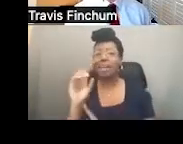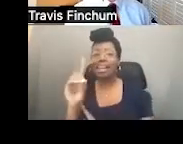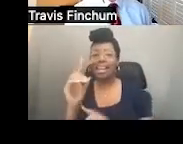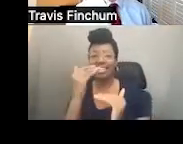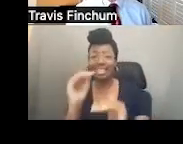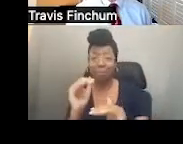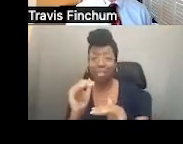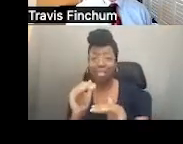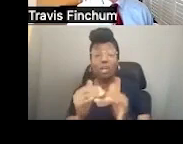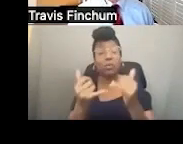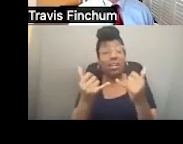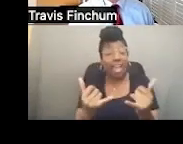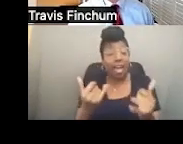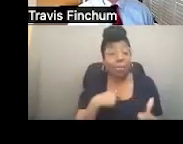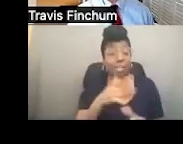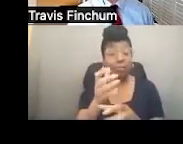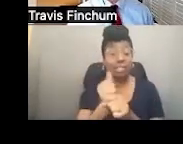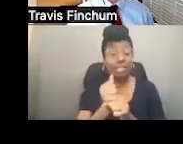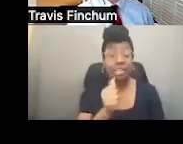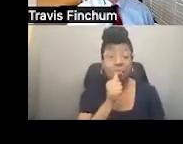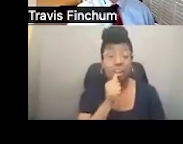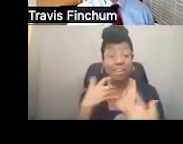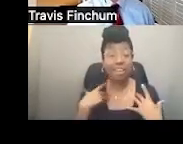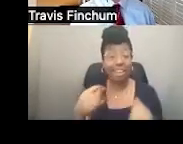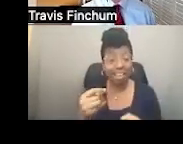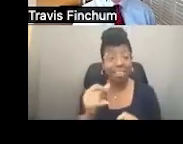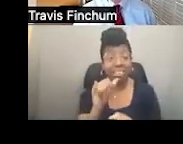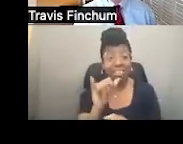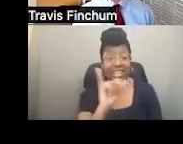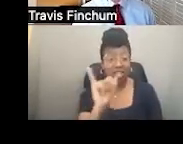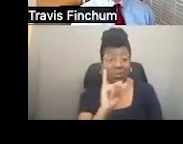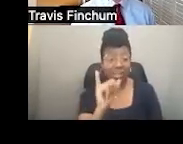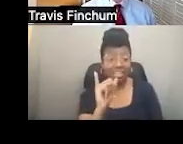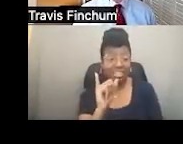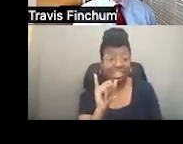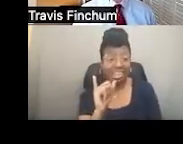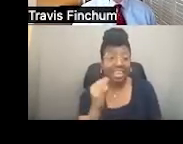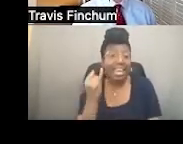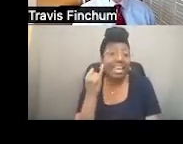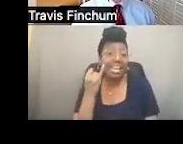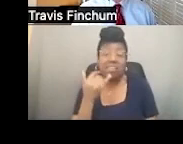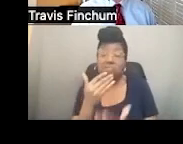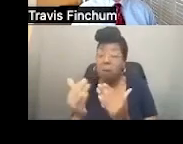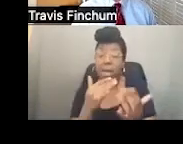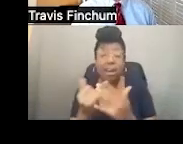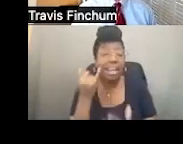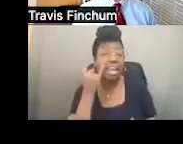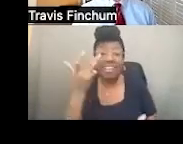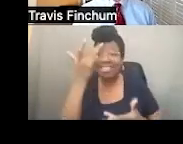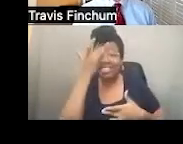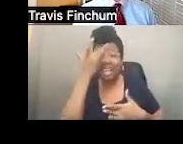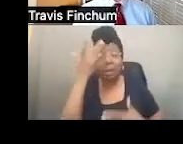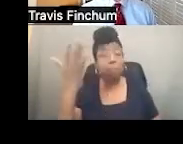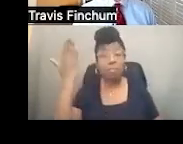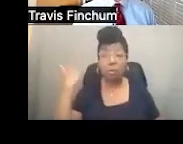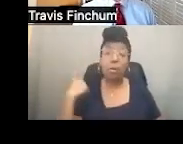lo menos ahora podemos recibir seguro privado para individuos aún si tienen una condición